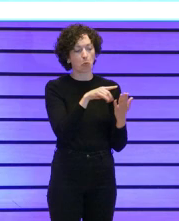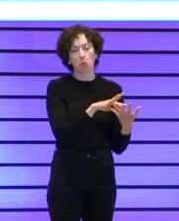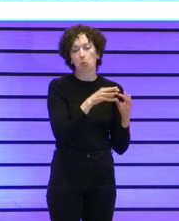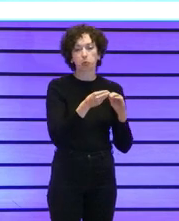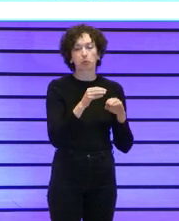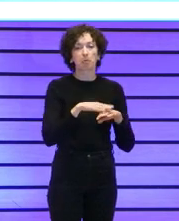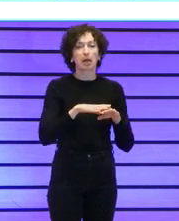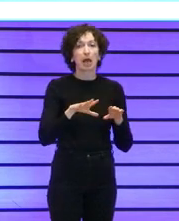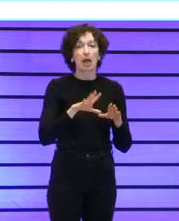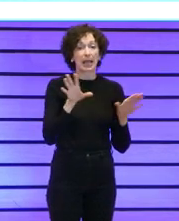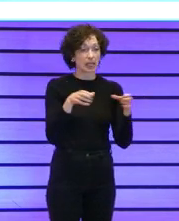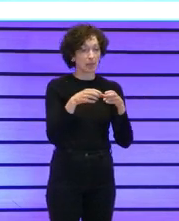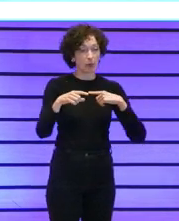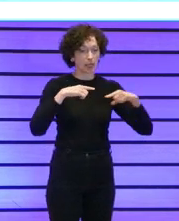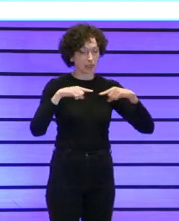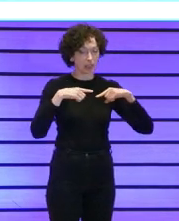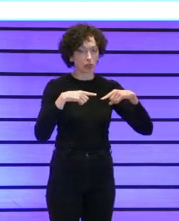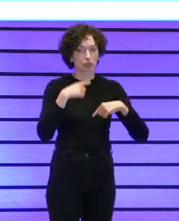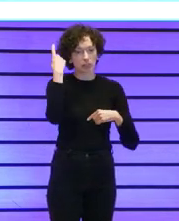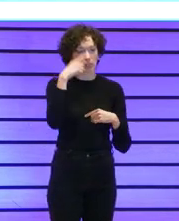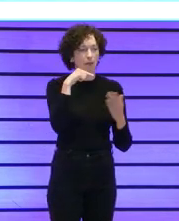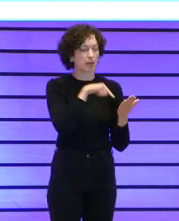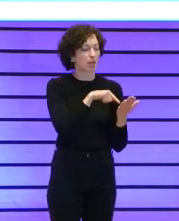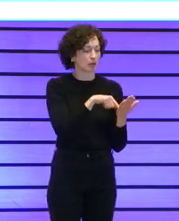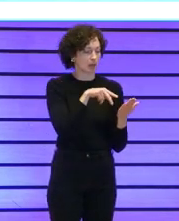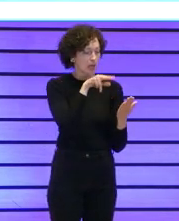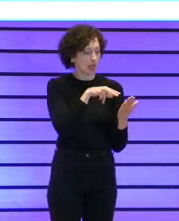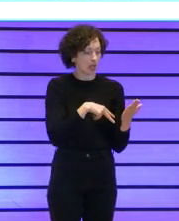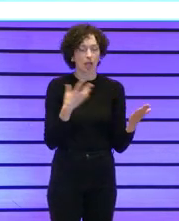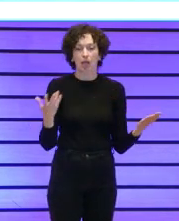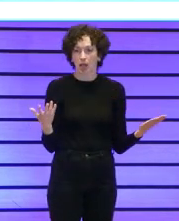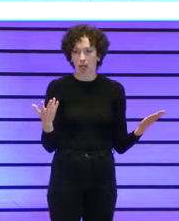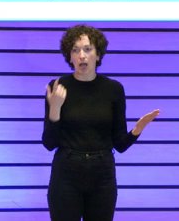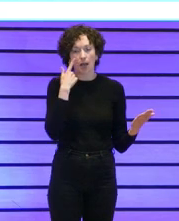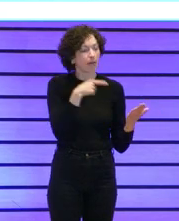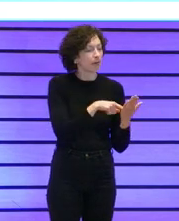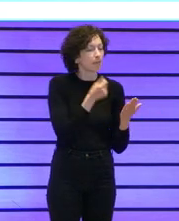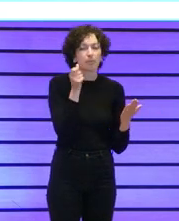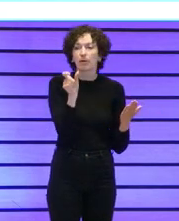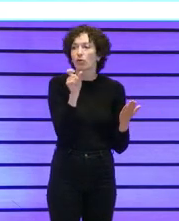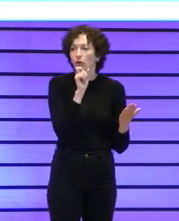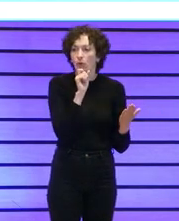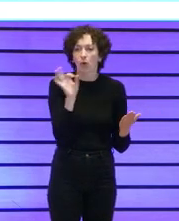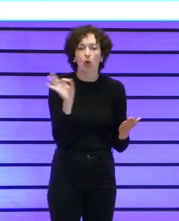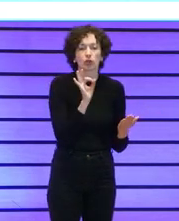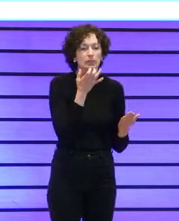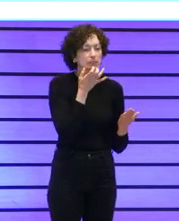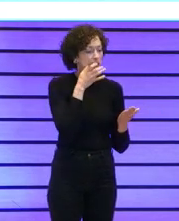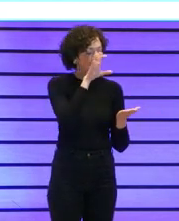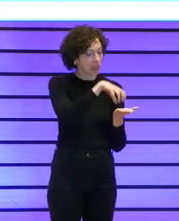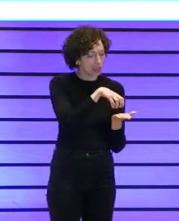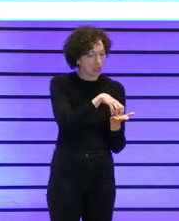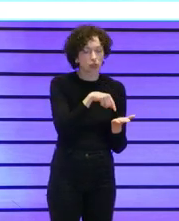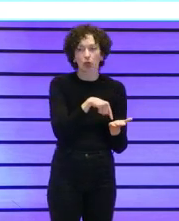los equipos directivos monitorizar los precios de la energía cómo va su coste de energía o si un centro tiene